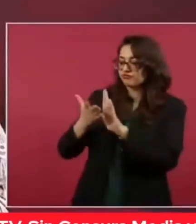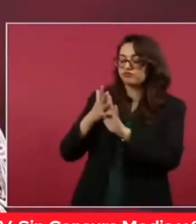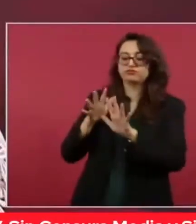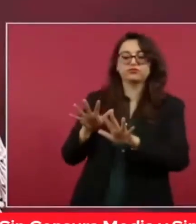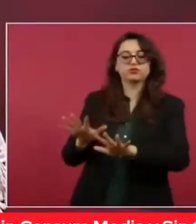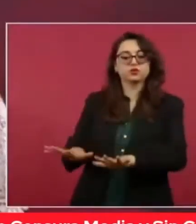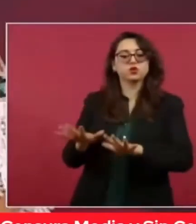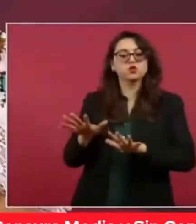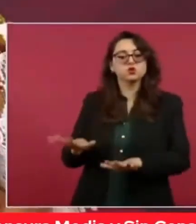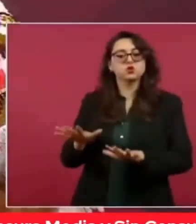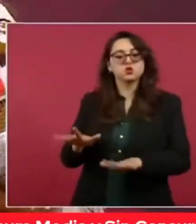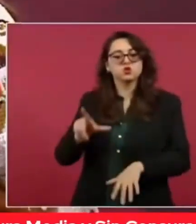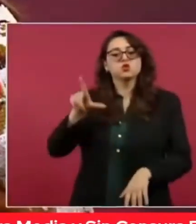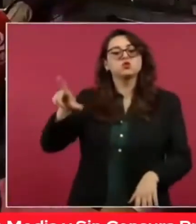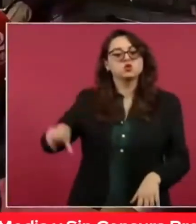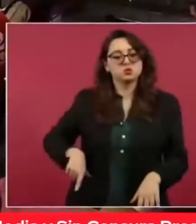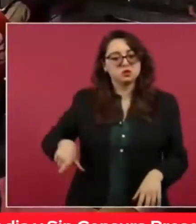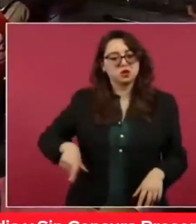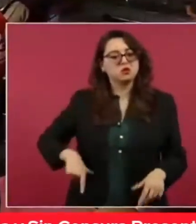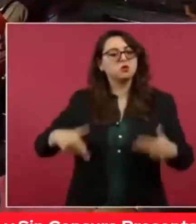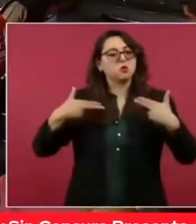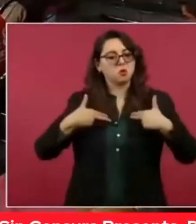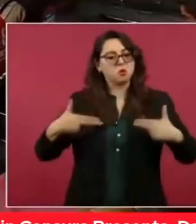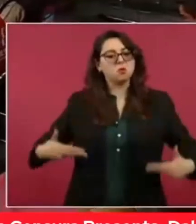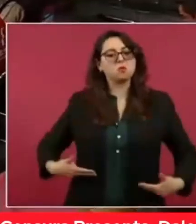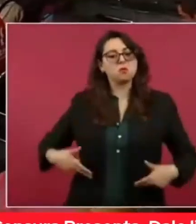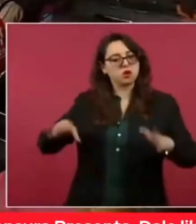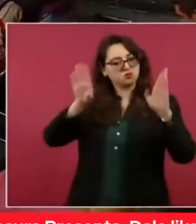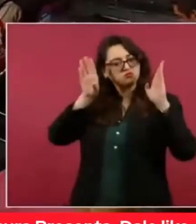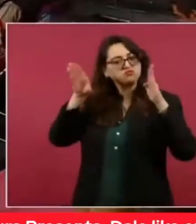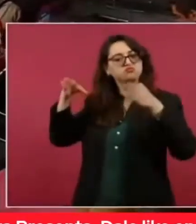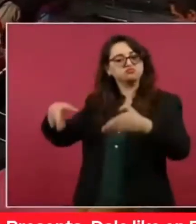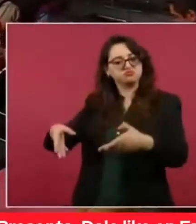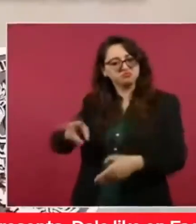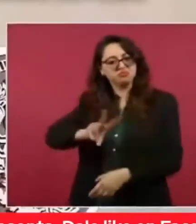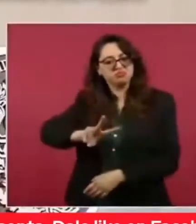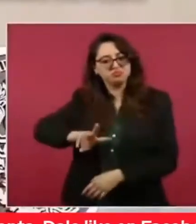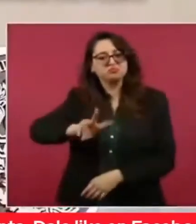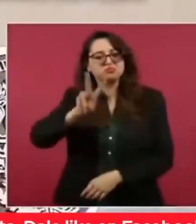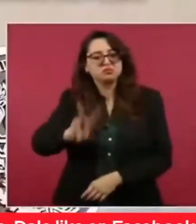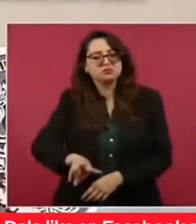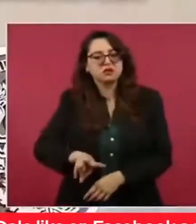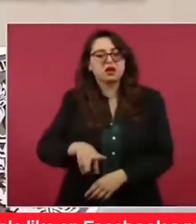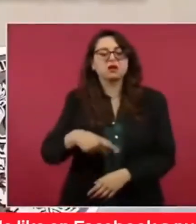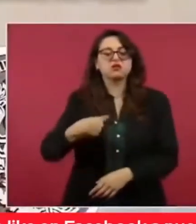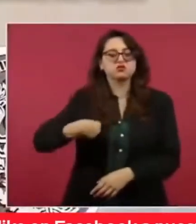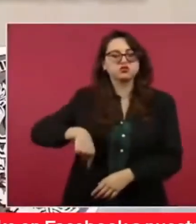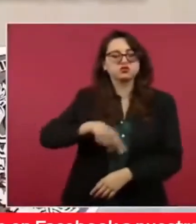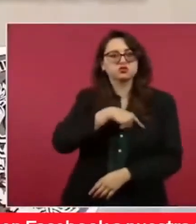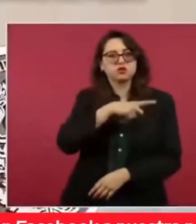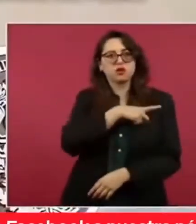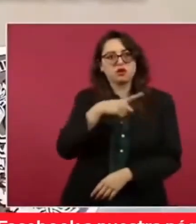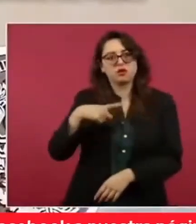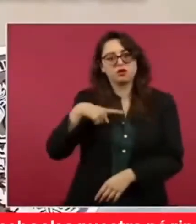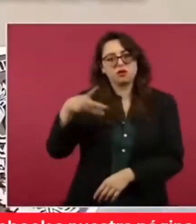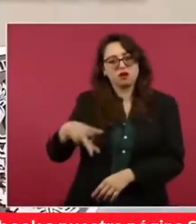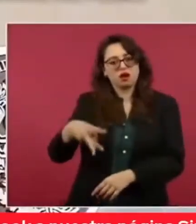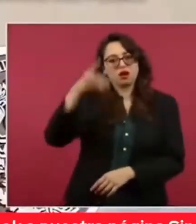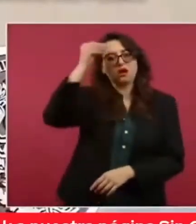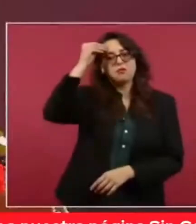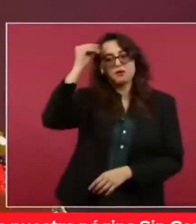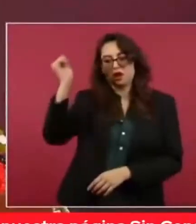del gobierno humanista que usted, señor presidente, encabeza y que constituye un legado que tenemos que aprovechar para